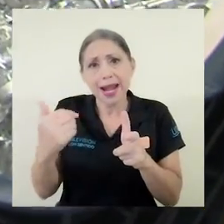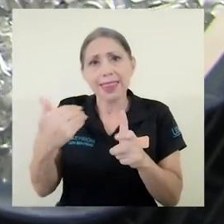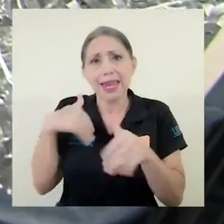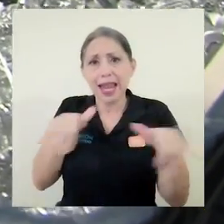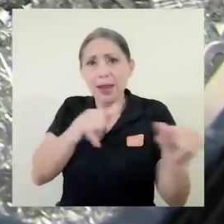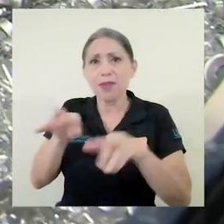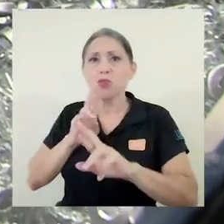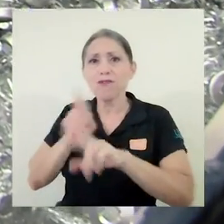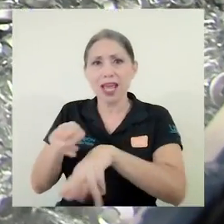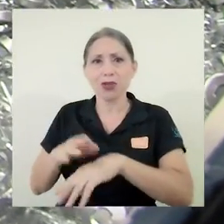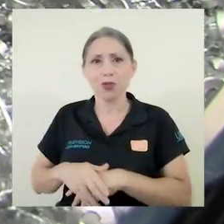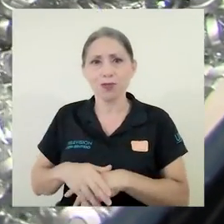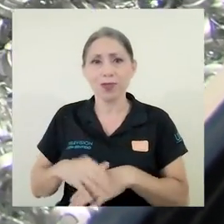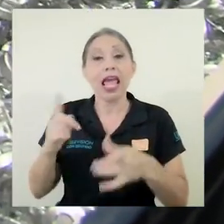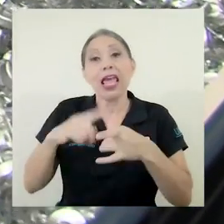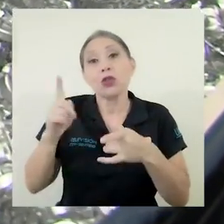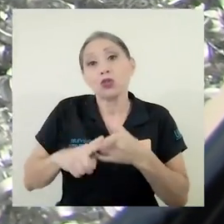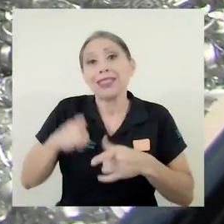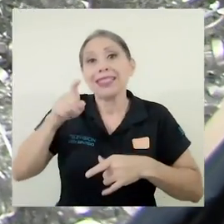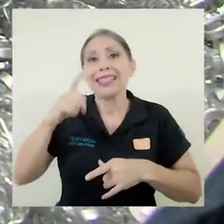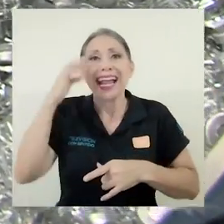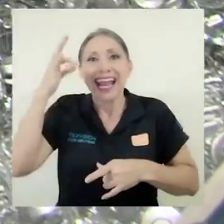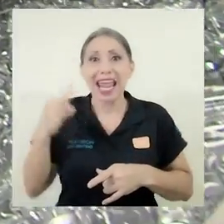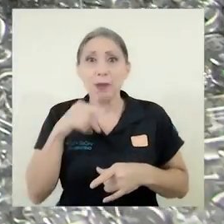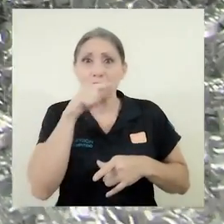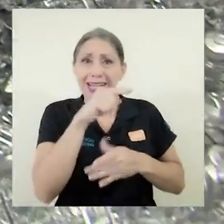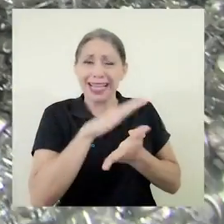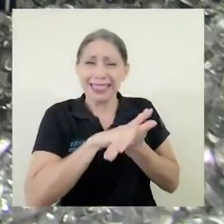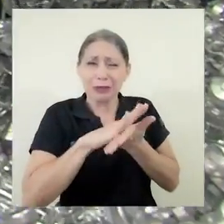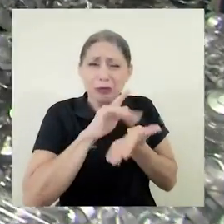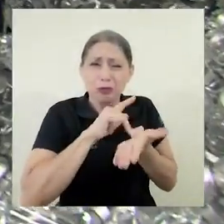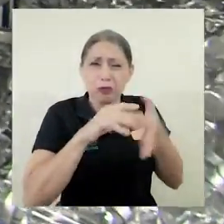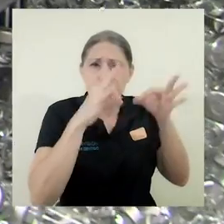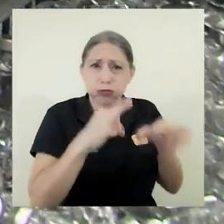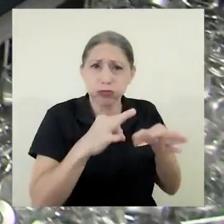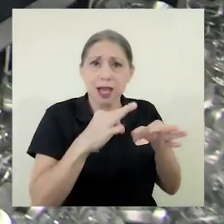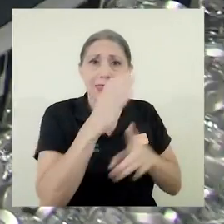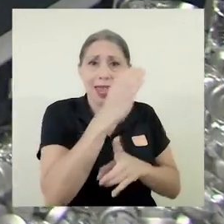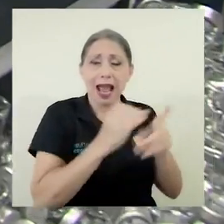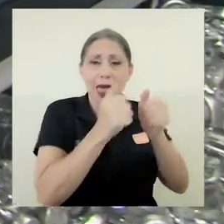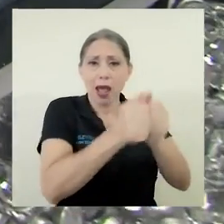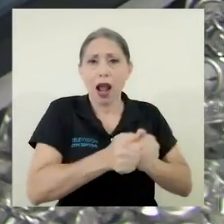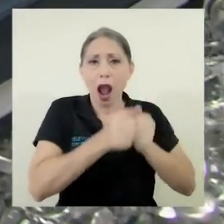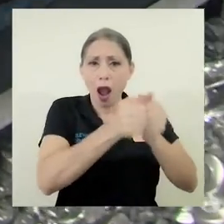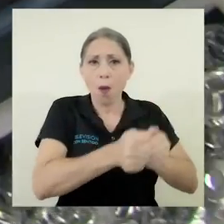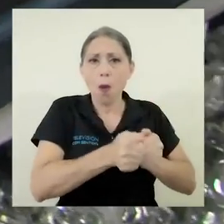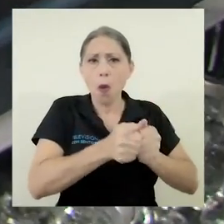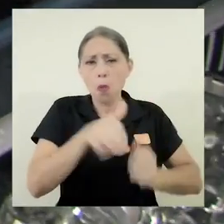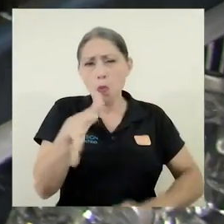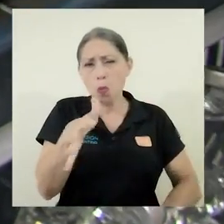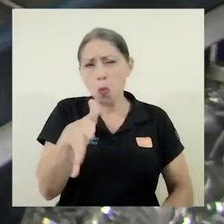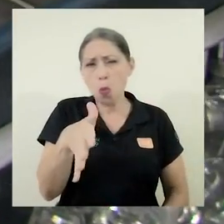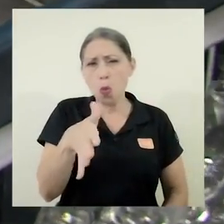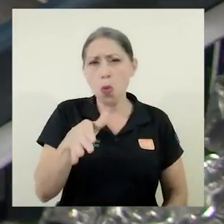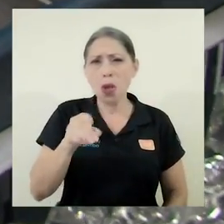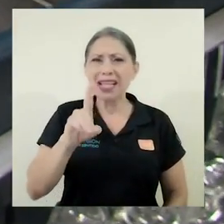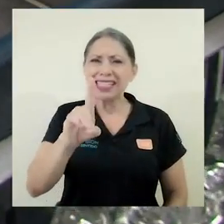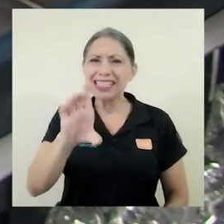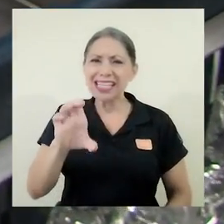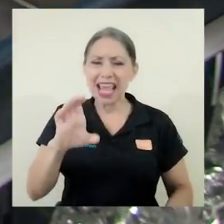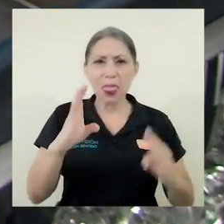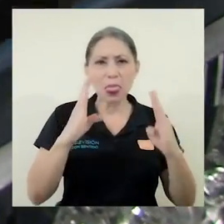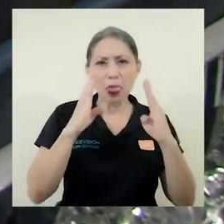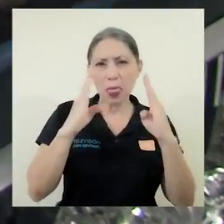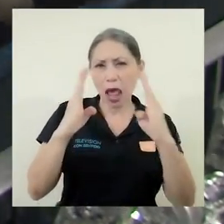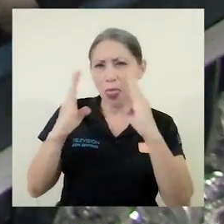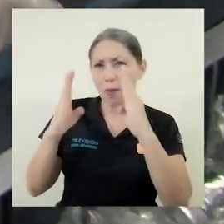el mismo efecto. Entonces, estimamos que de cada caballo, aproximadamente unos 100 tratamientos.